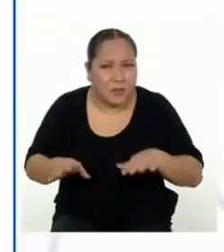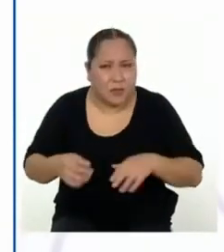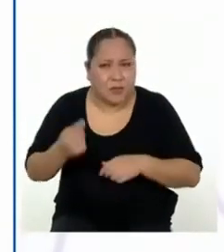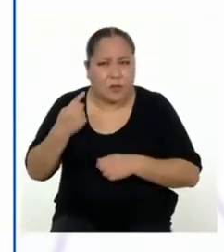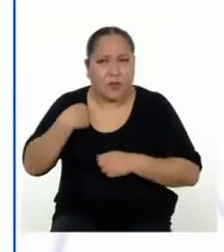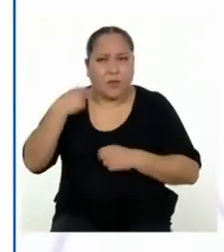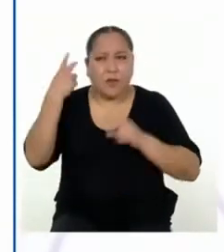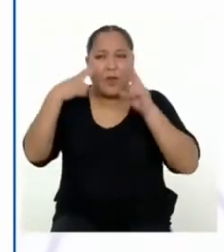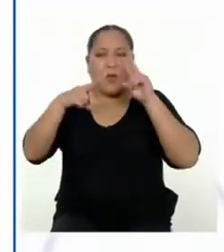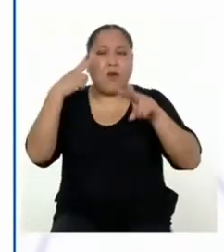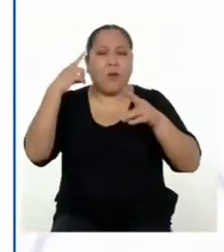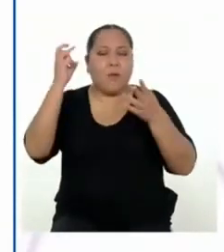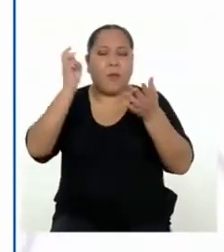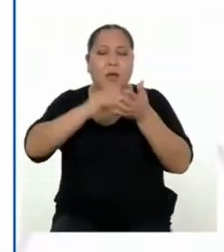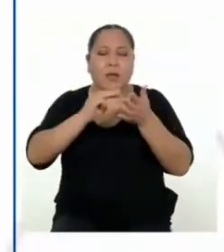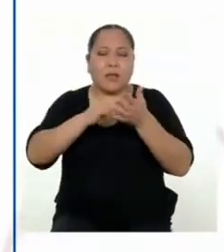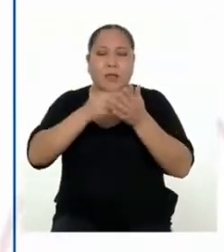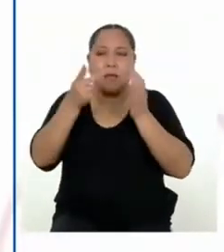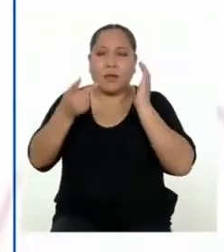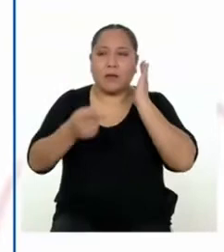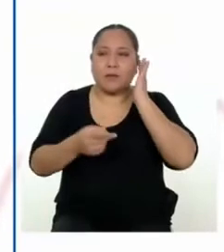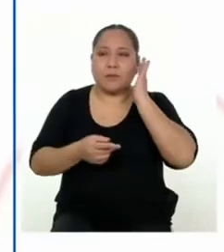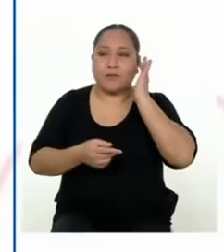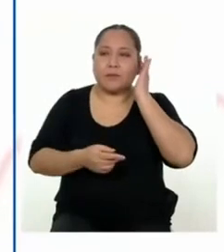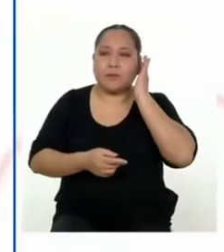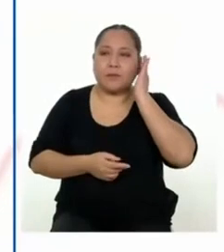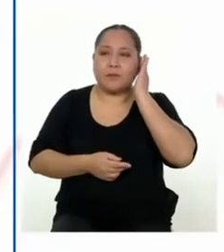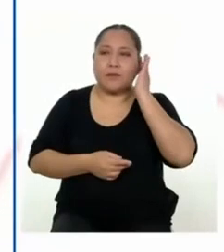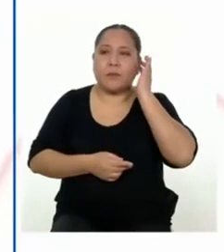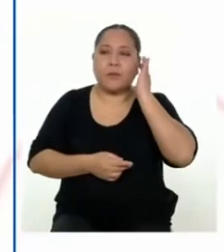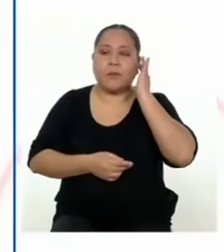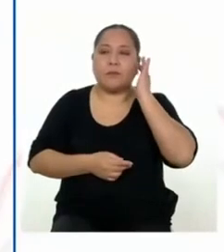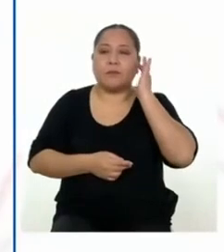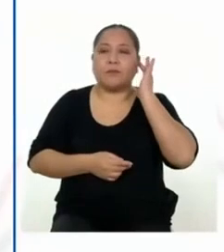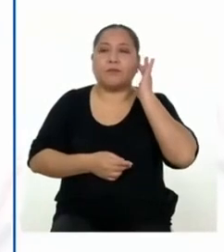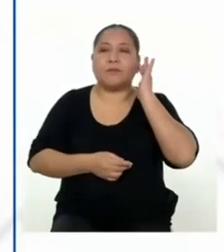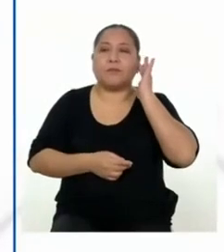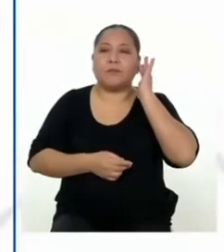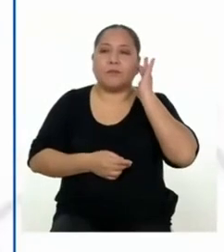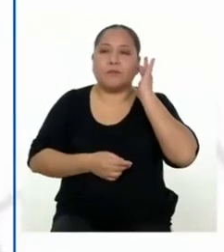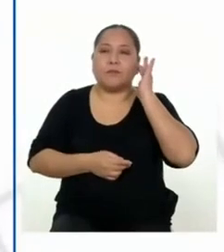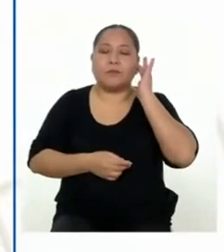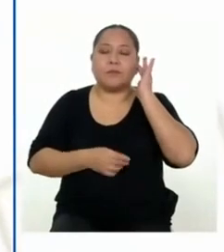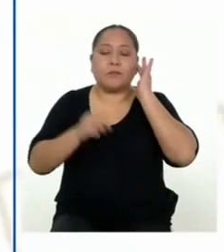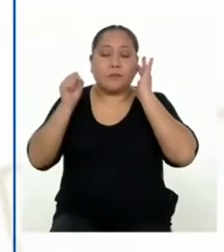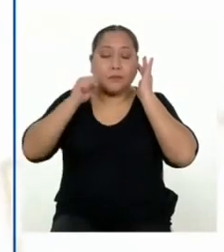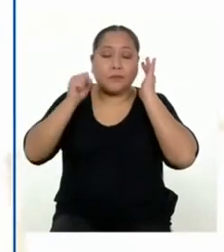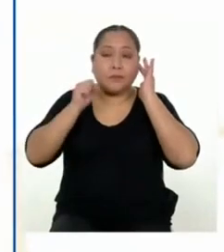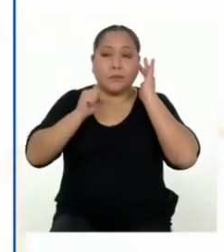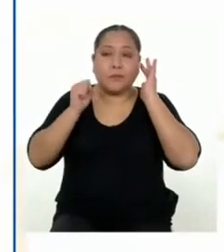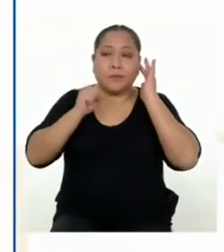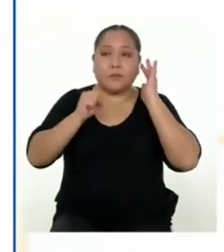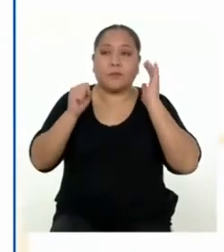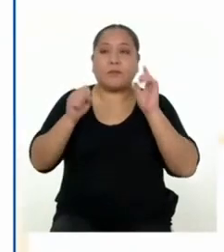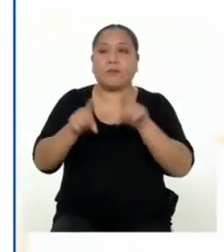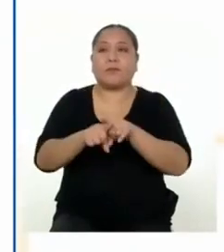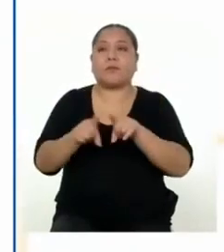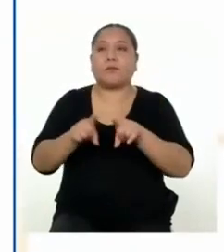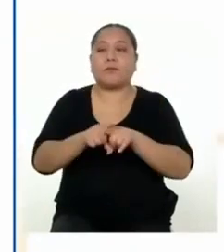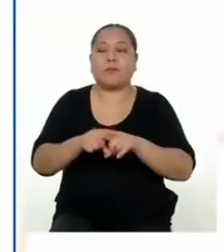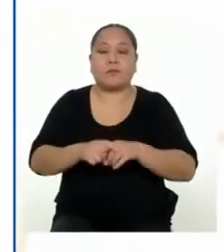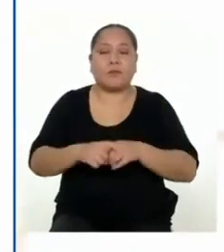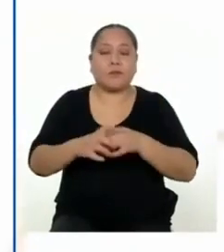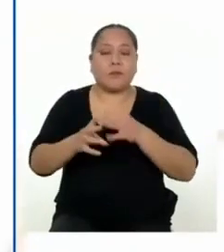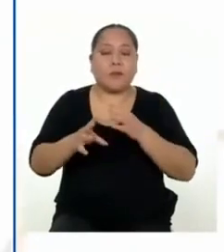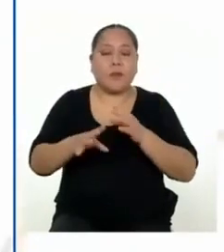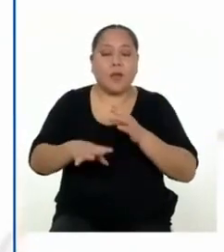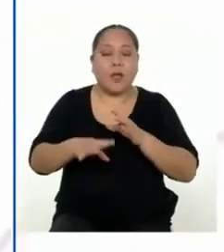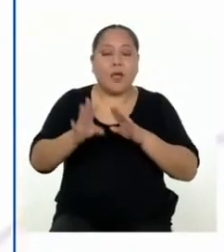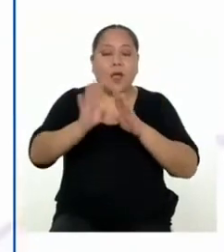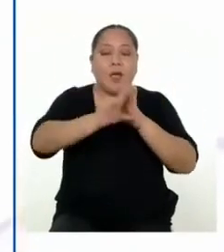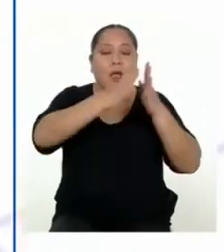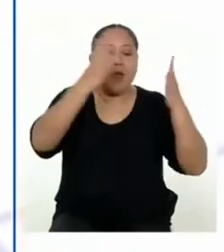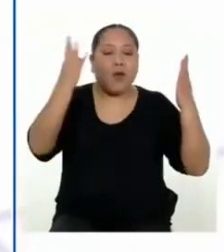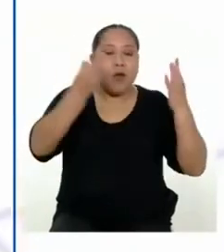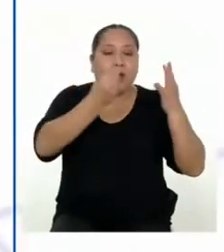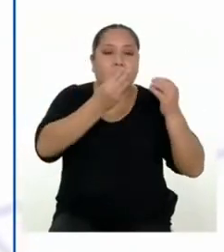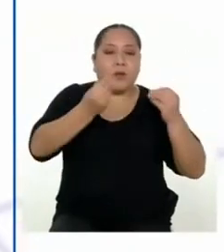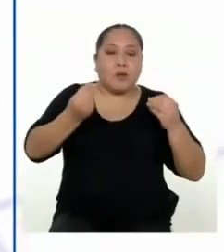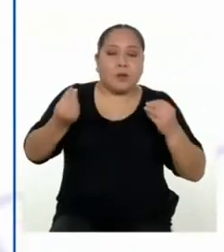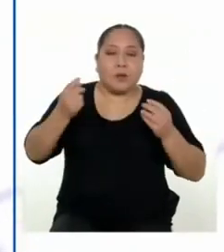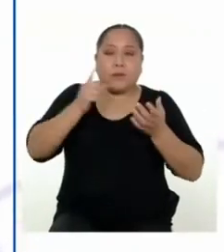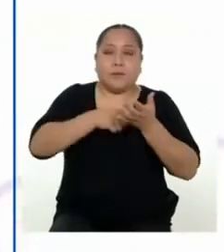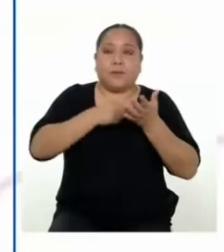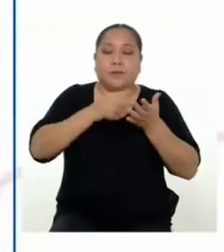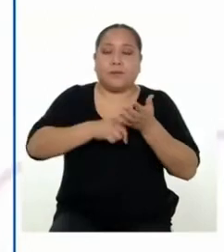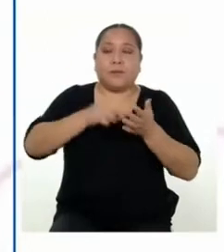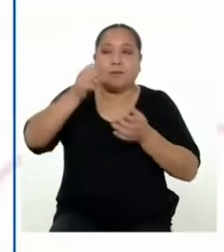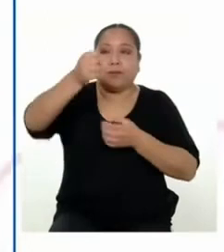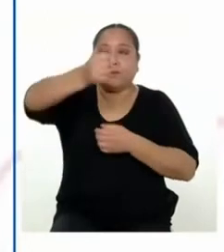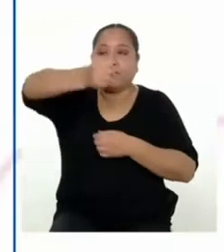Yo veo más ahí, Jonathan. Ah, sí. Bueno, sigo. También abrimos varias veces la puerta de la refrigeradora para sacar